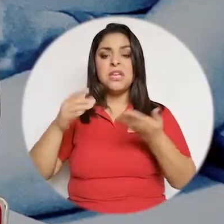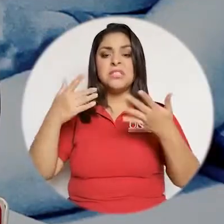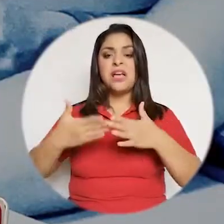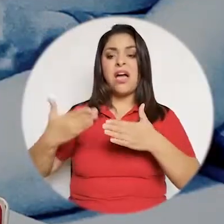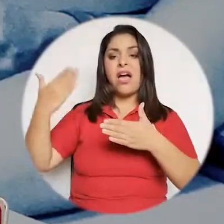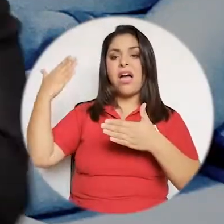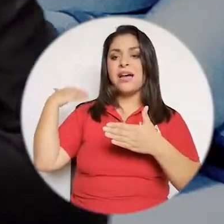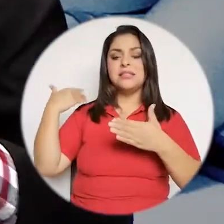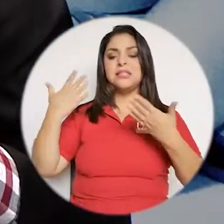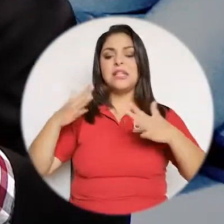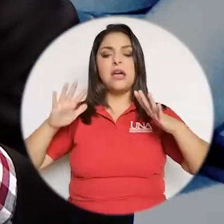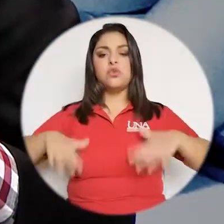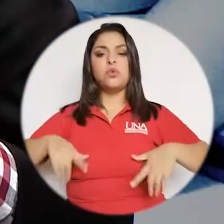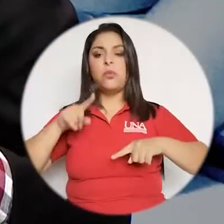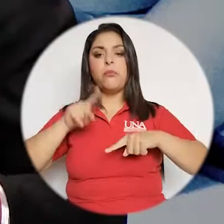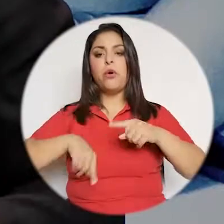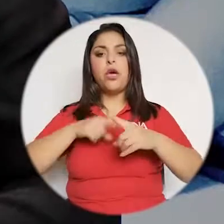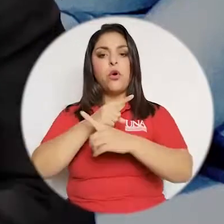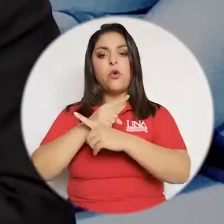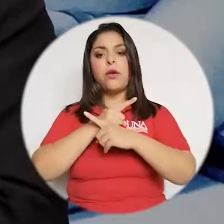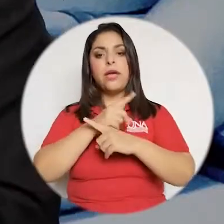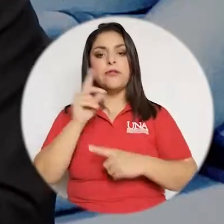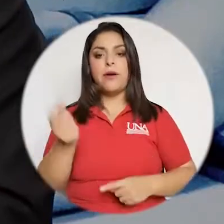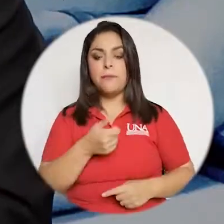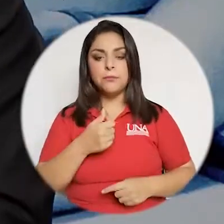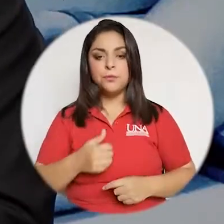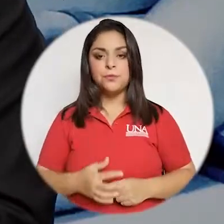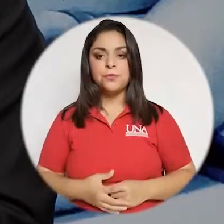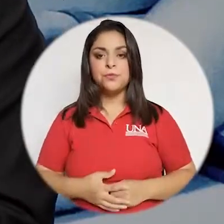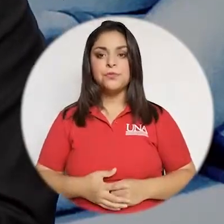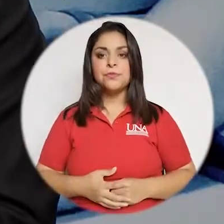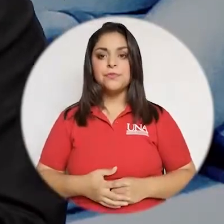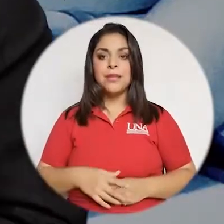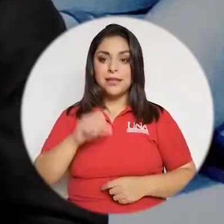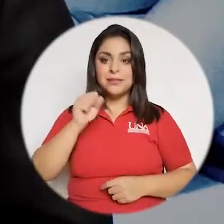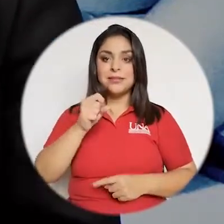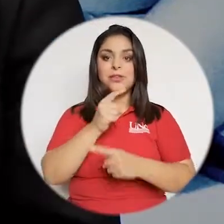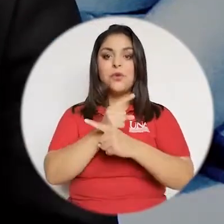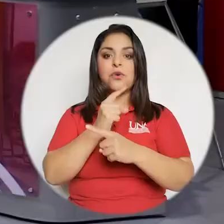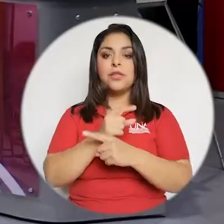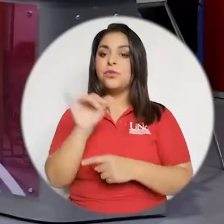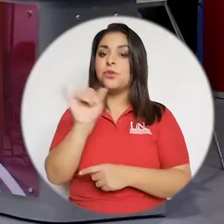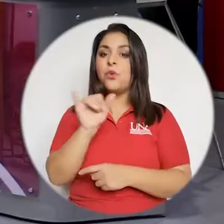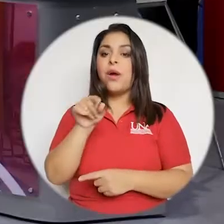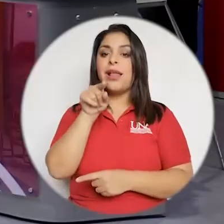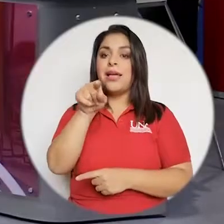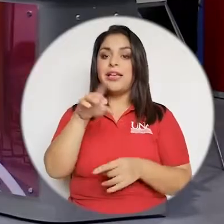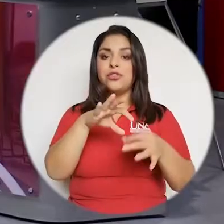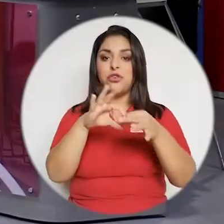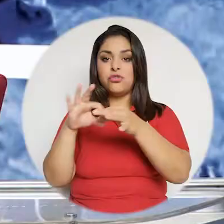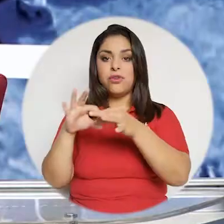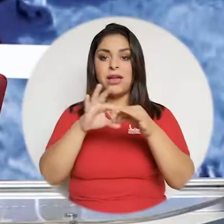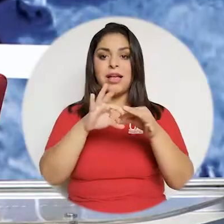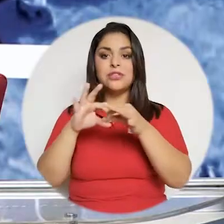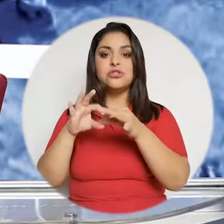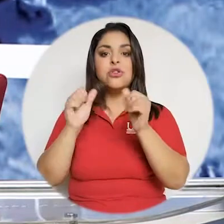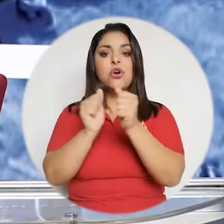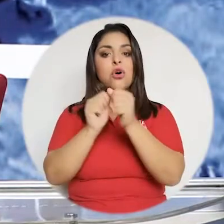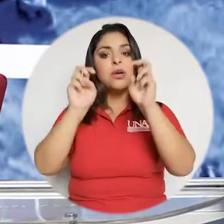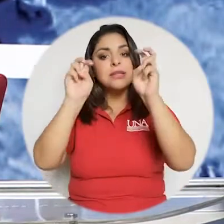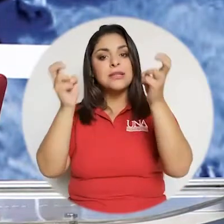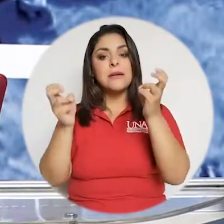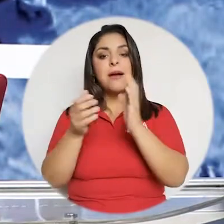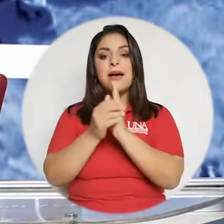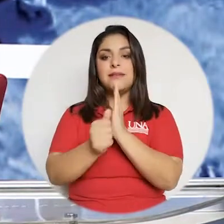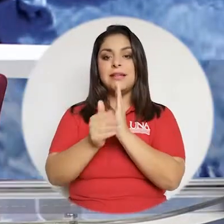secundaria, lo que no hicimos antes ya no lo podemos corregir de un momento a otro. Sí, y esto también tiene mucha relación con